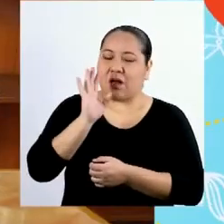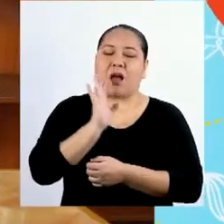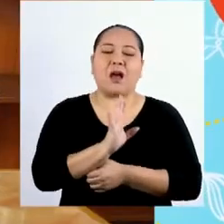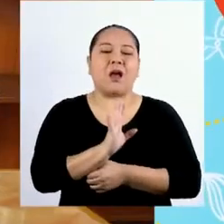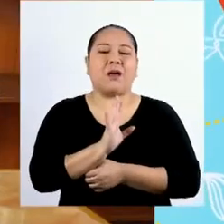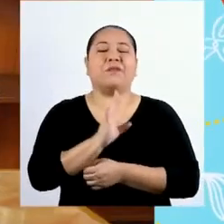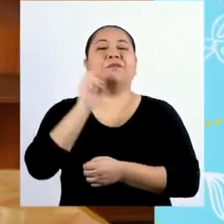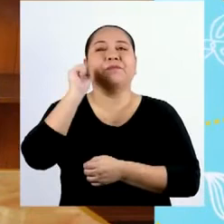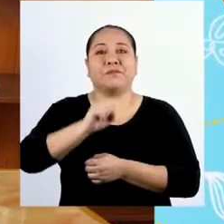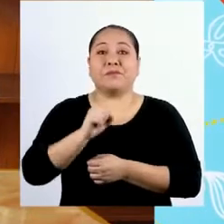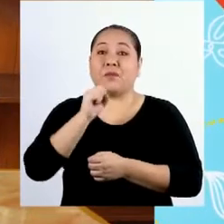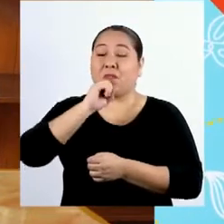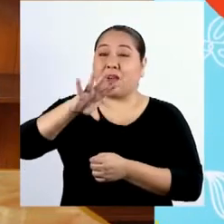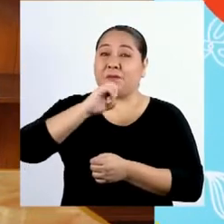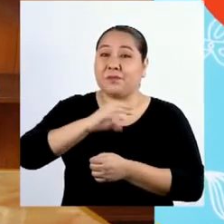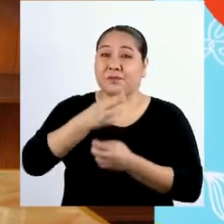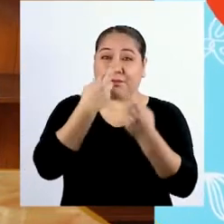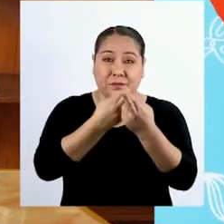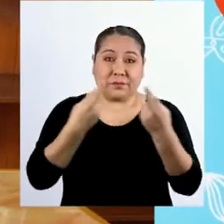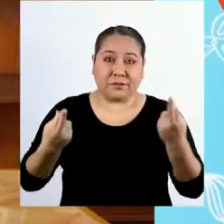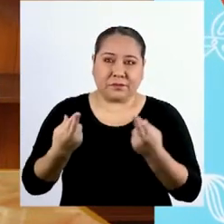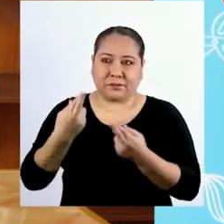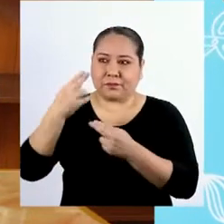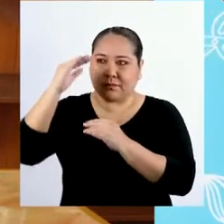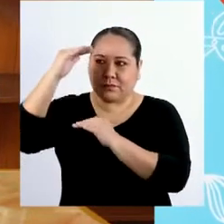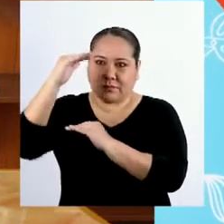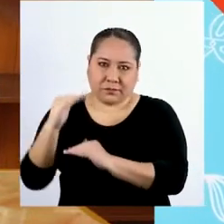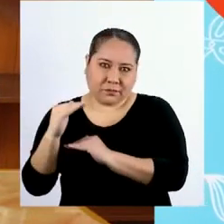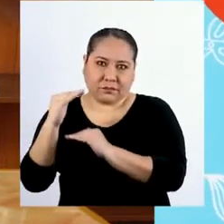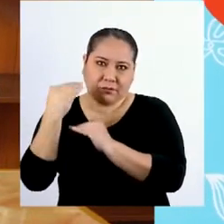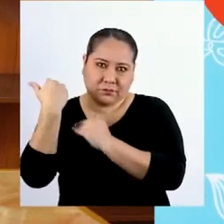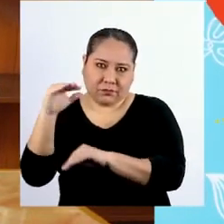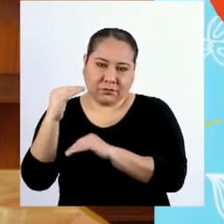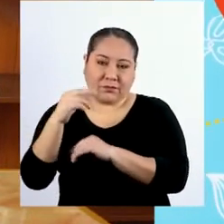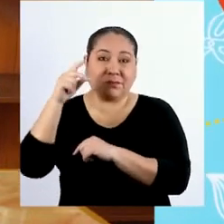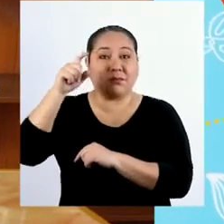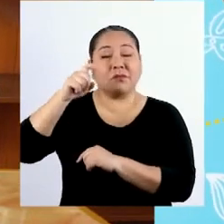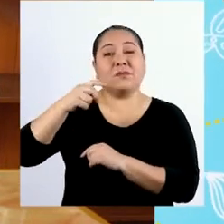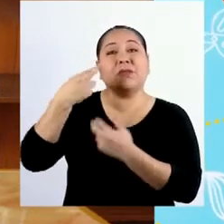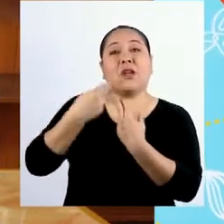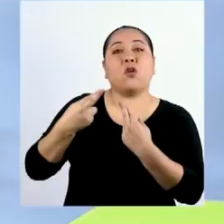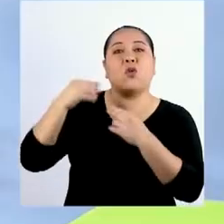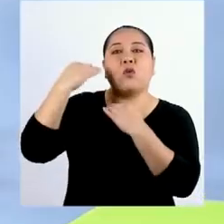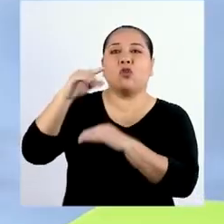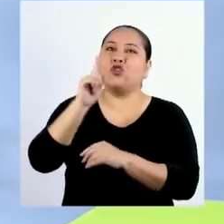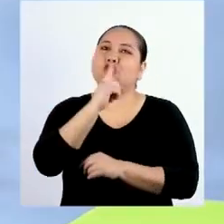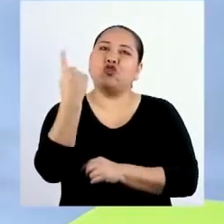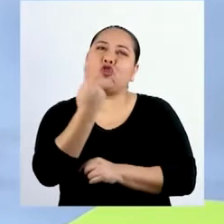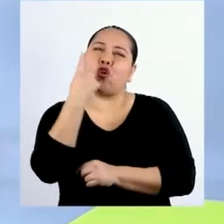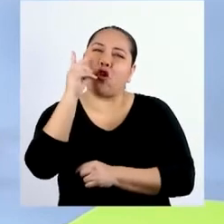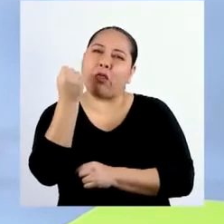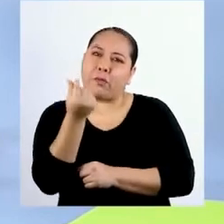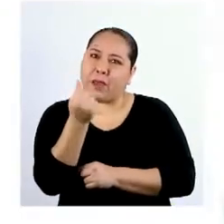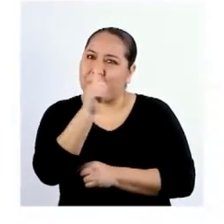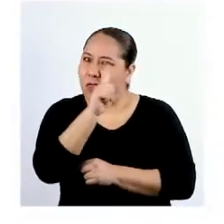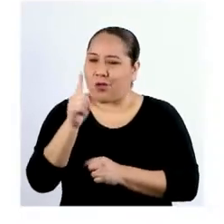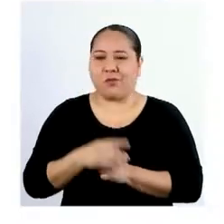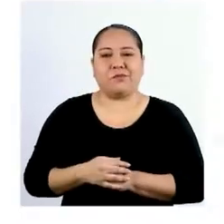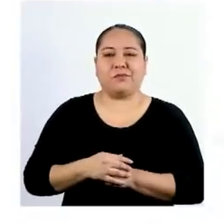Exactamente. Y cuando decimos que los recursos son escasos, no solo hablamos de dinero. ¿Ah, no?